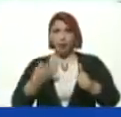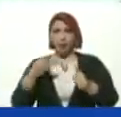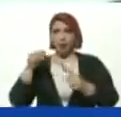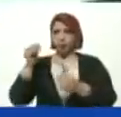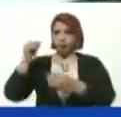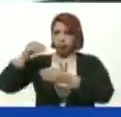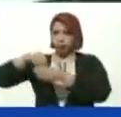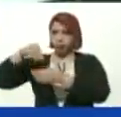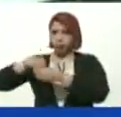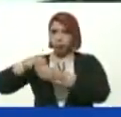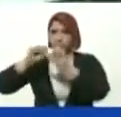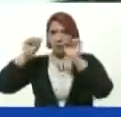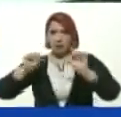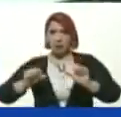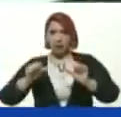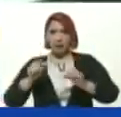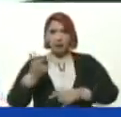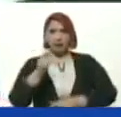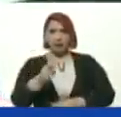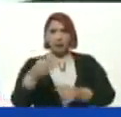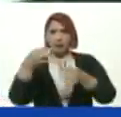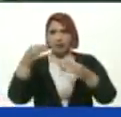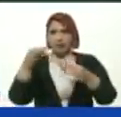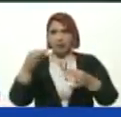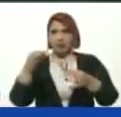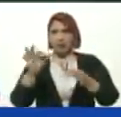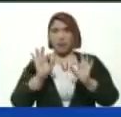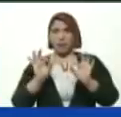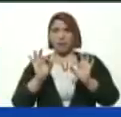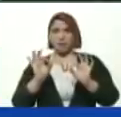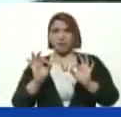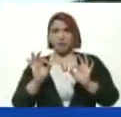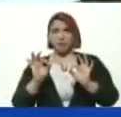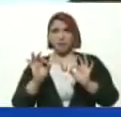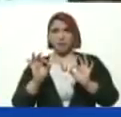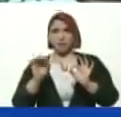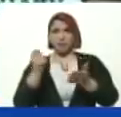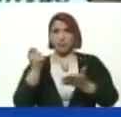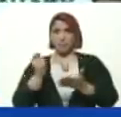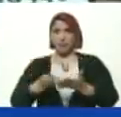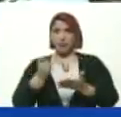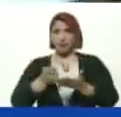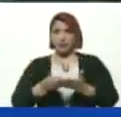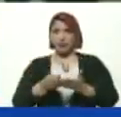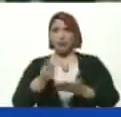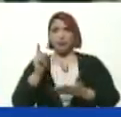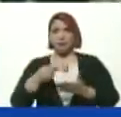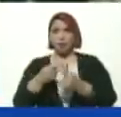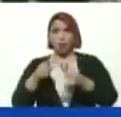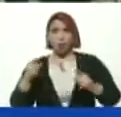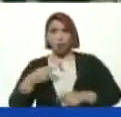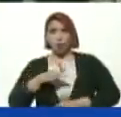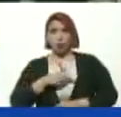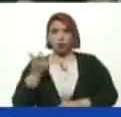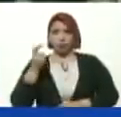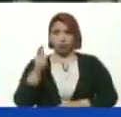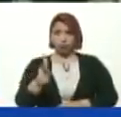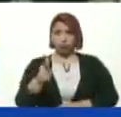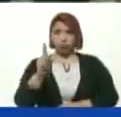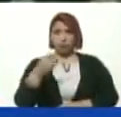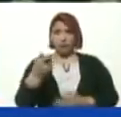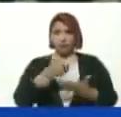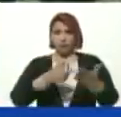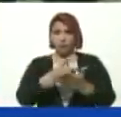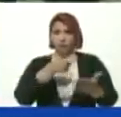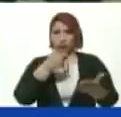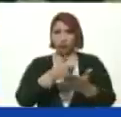sistema B-Ticket Que es un sistema Especializado En pasaje preferencial Estudiantil Y luego Con otro dispositivo Los transportistas Escanean